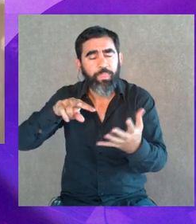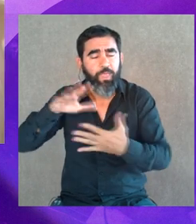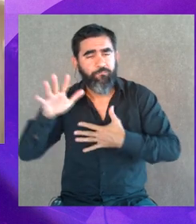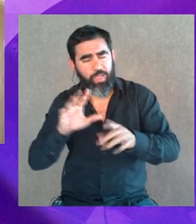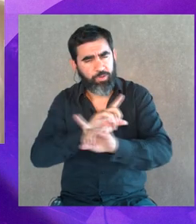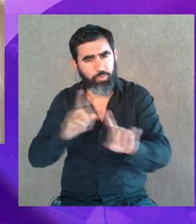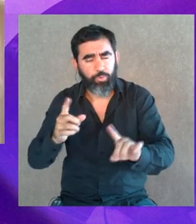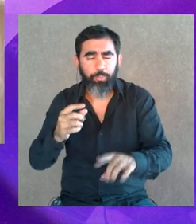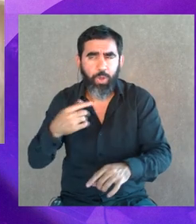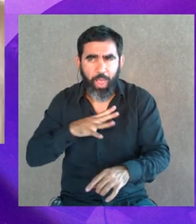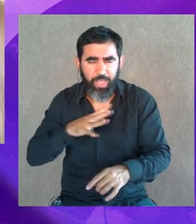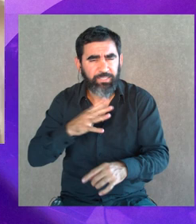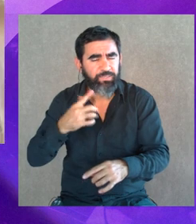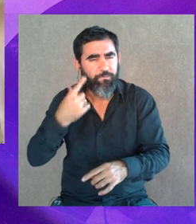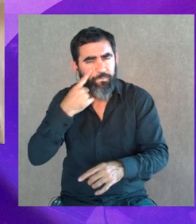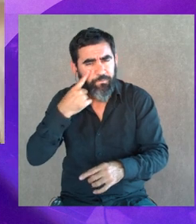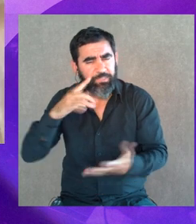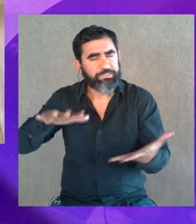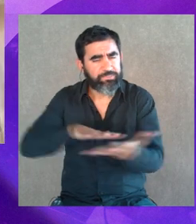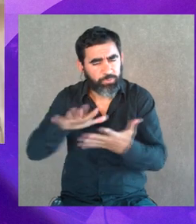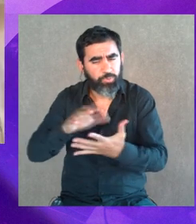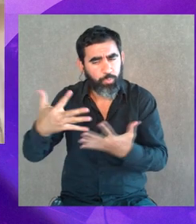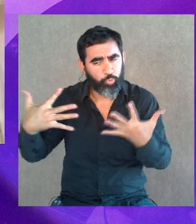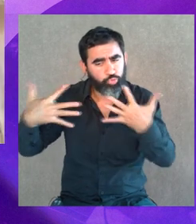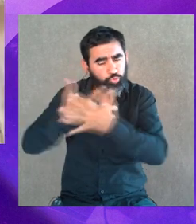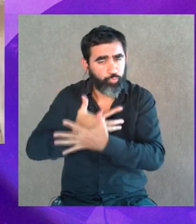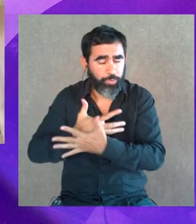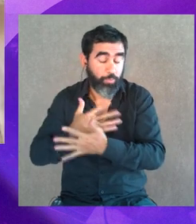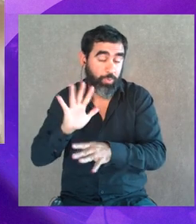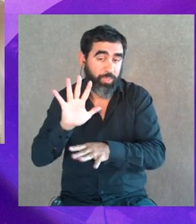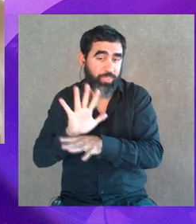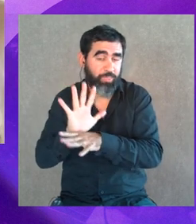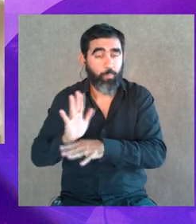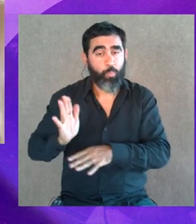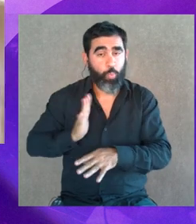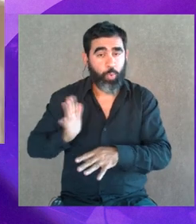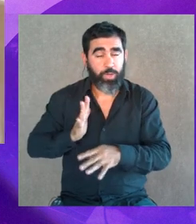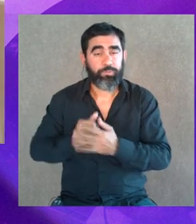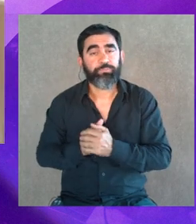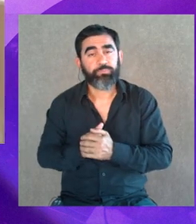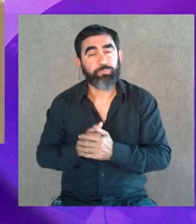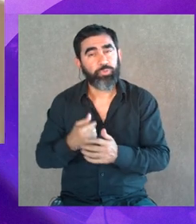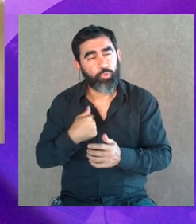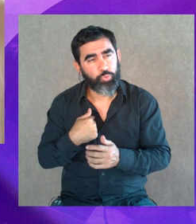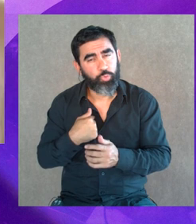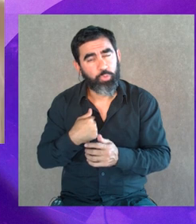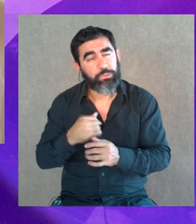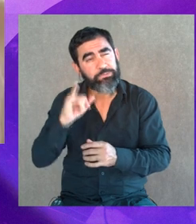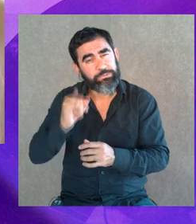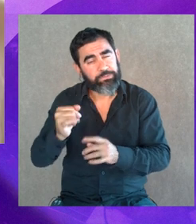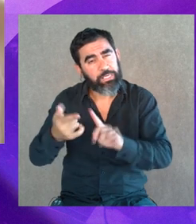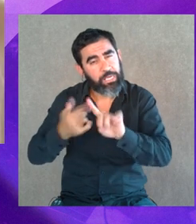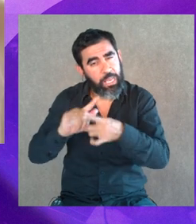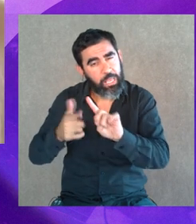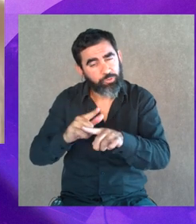el ballet? ¿Hiviste alguna situación que te vulnerara? Mira, yo tuve una relación,